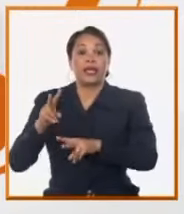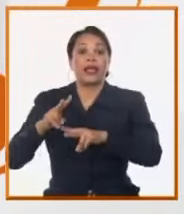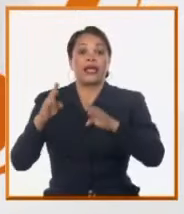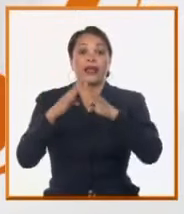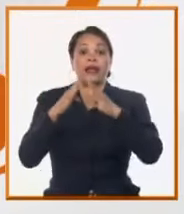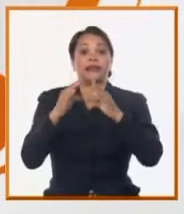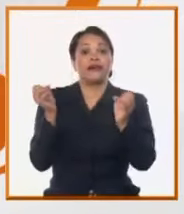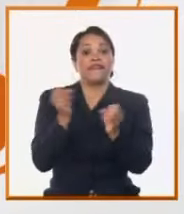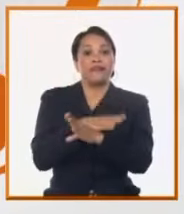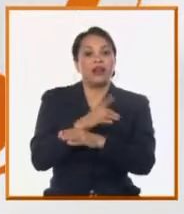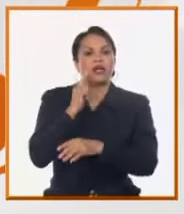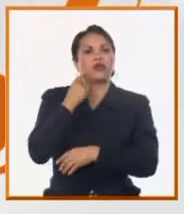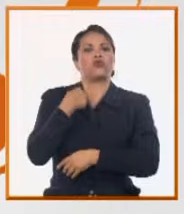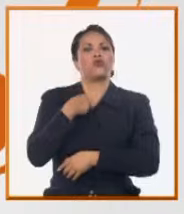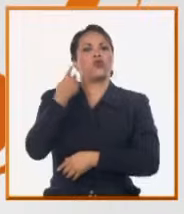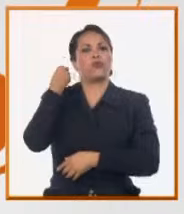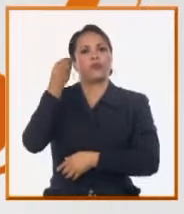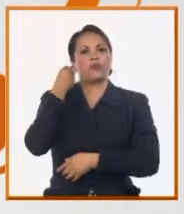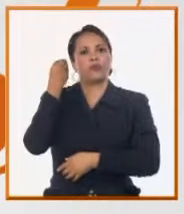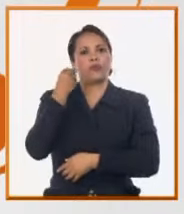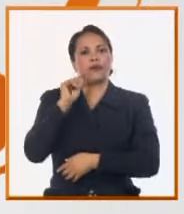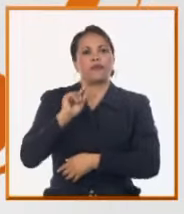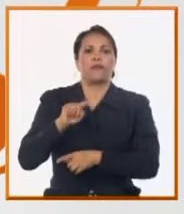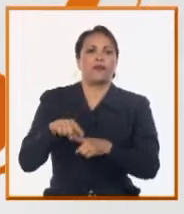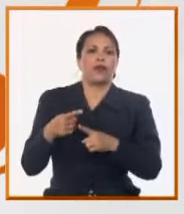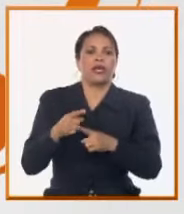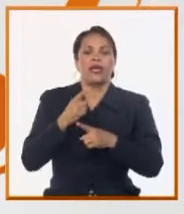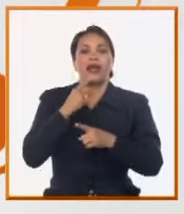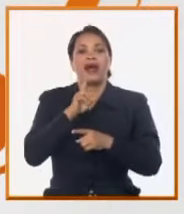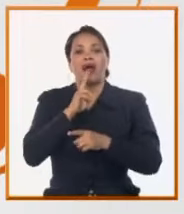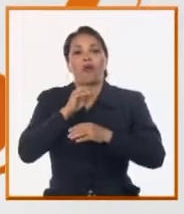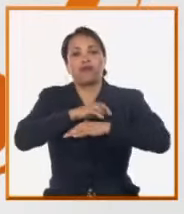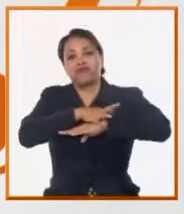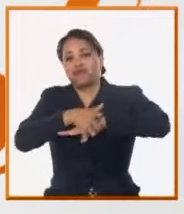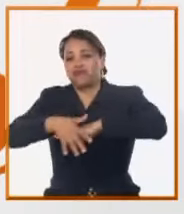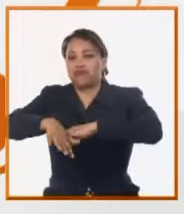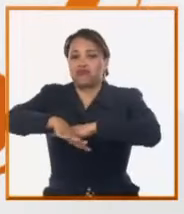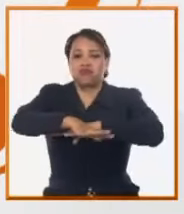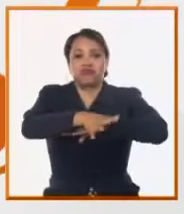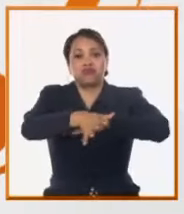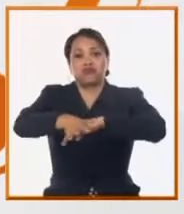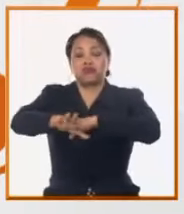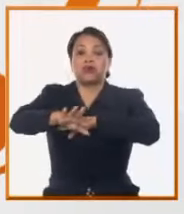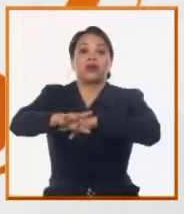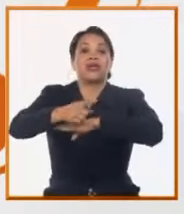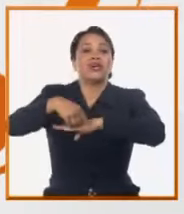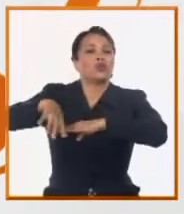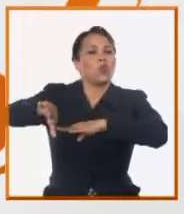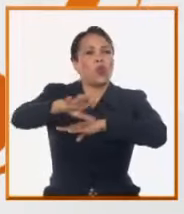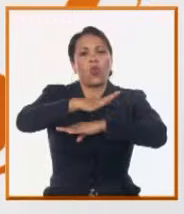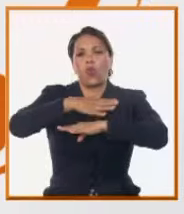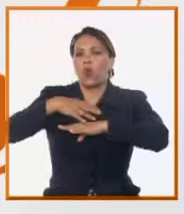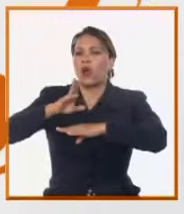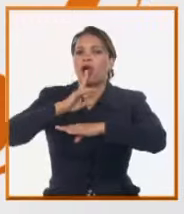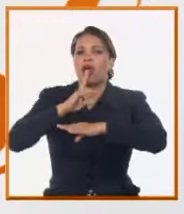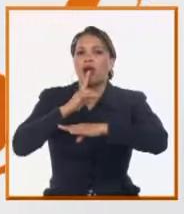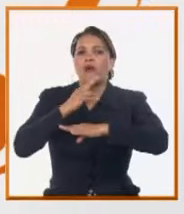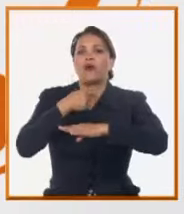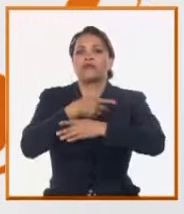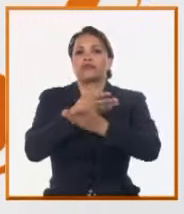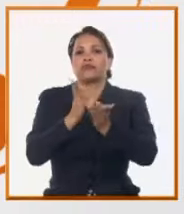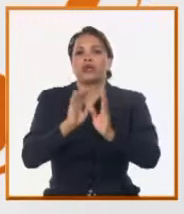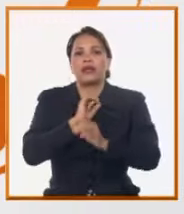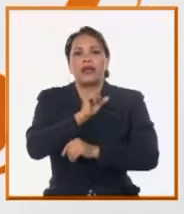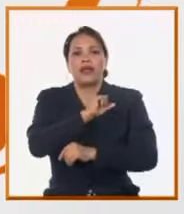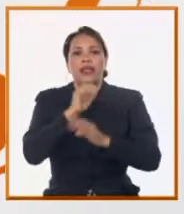hay una cantidad inmensa de salideros, que aquí todo el agua que se consume, se consume a través